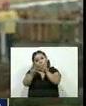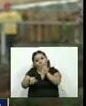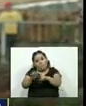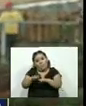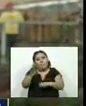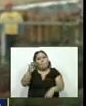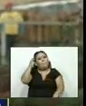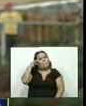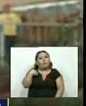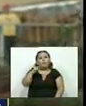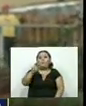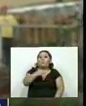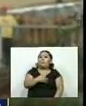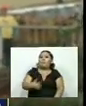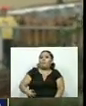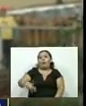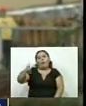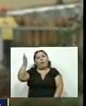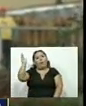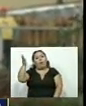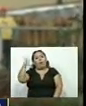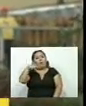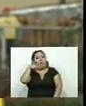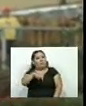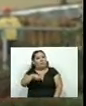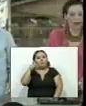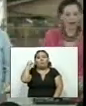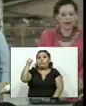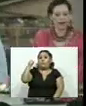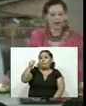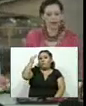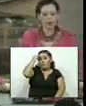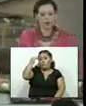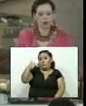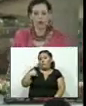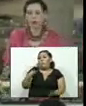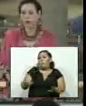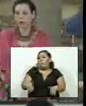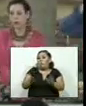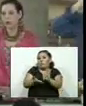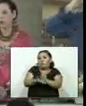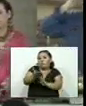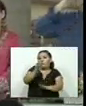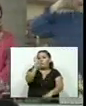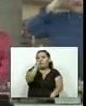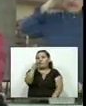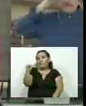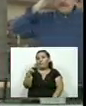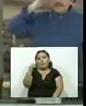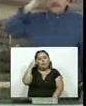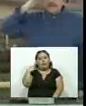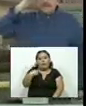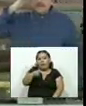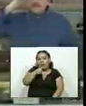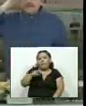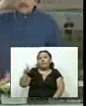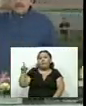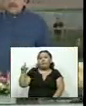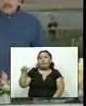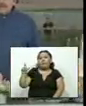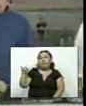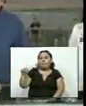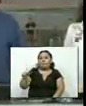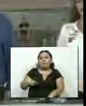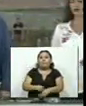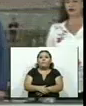Murillo destacó en su discurso oficial la importancia de las mujeres para el desarrollo del país Daliana Ocaña Voz de